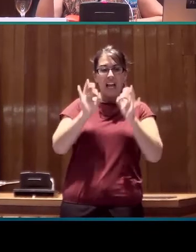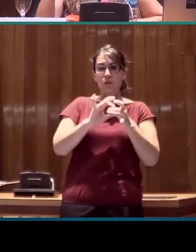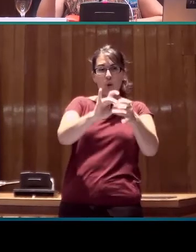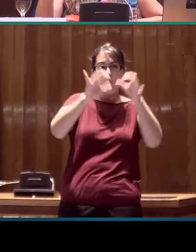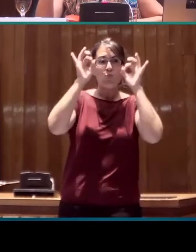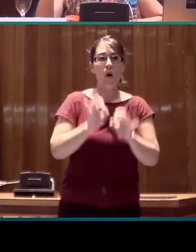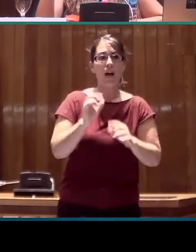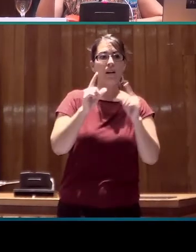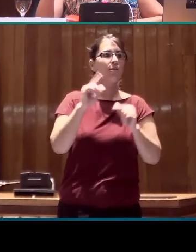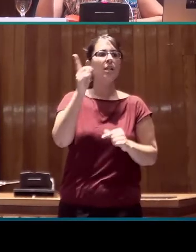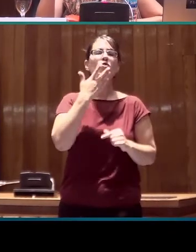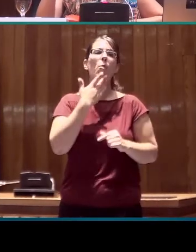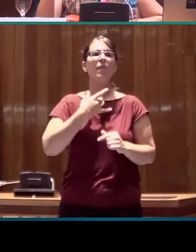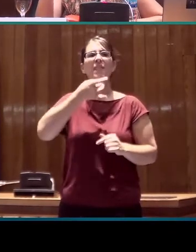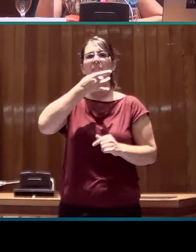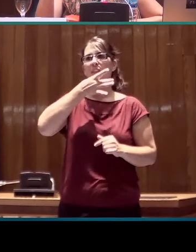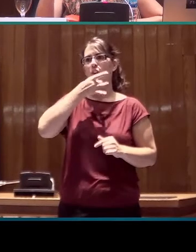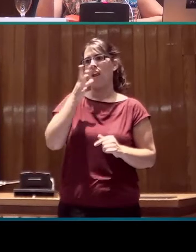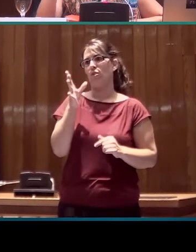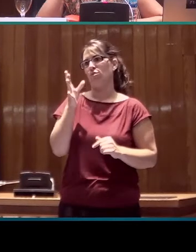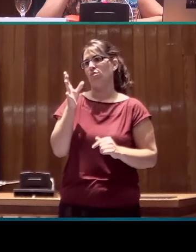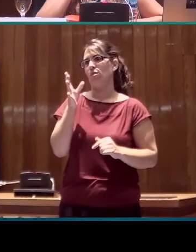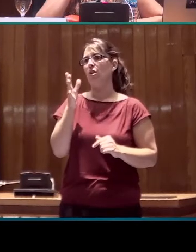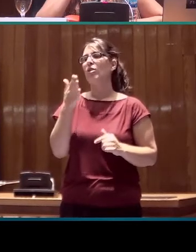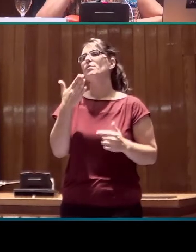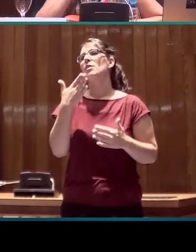como quien dice, de diccionario, una forma de cita de ese signo.